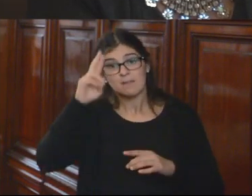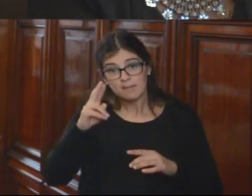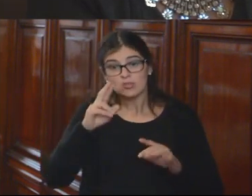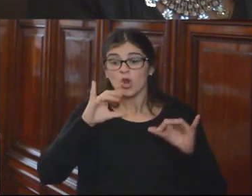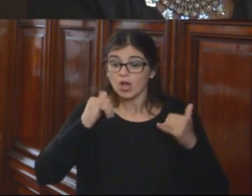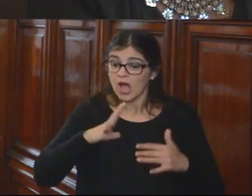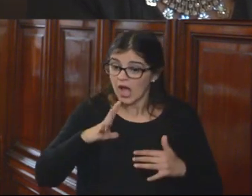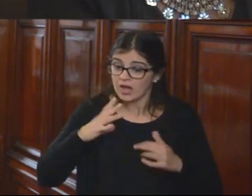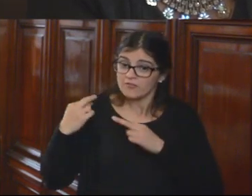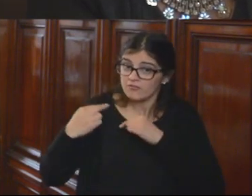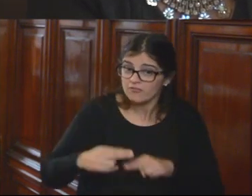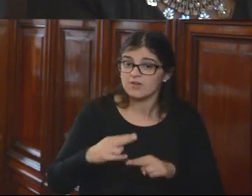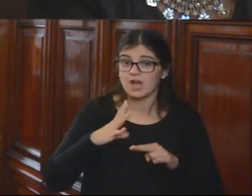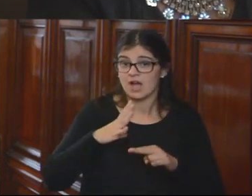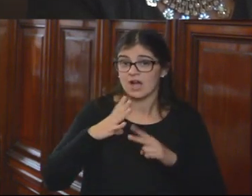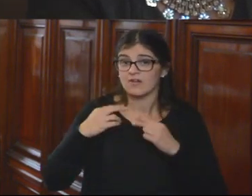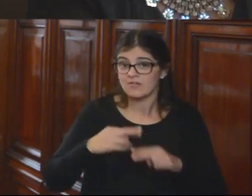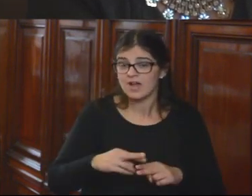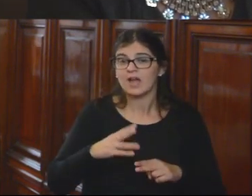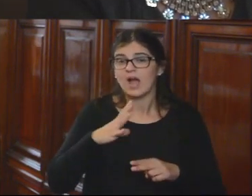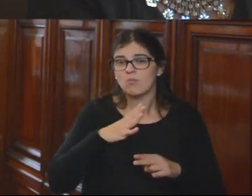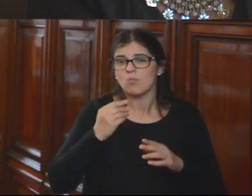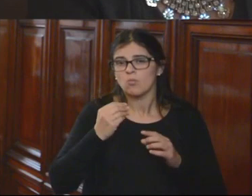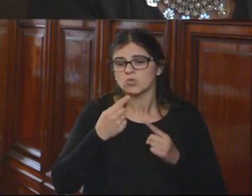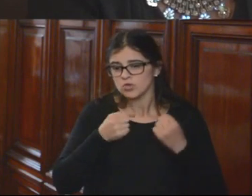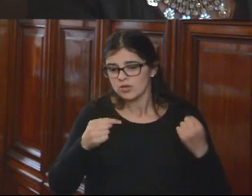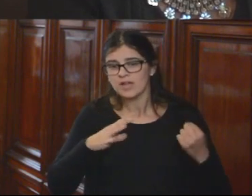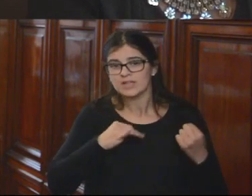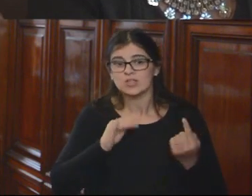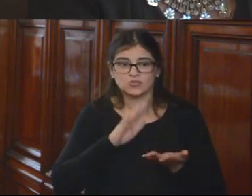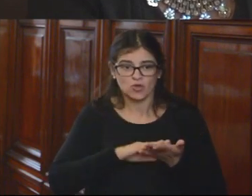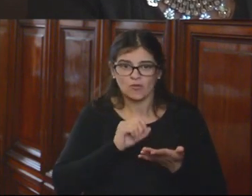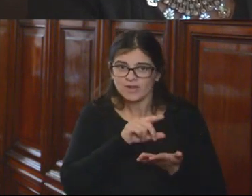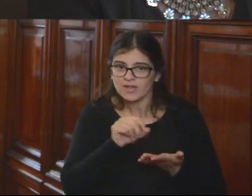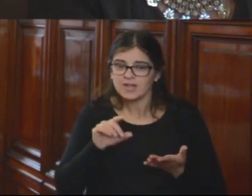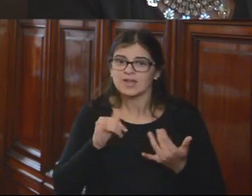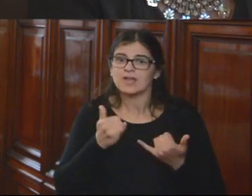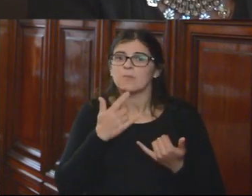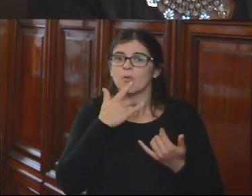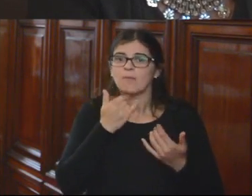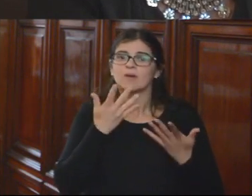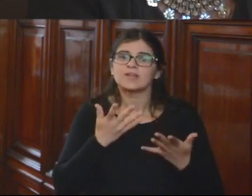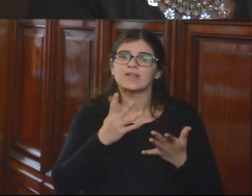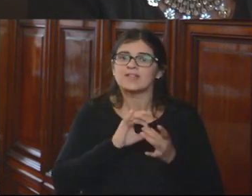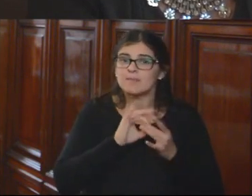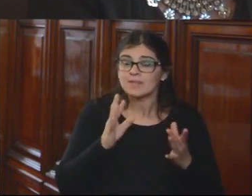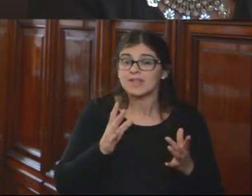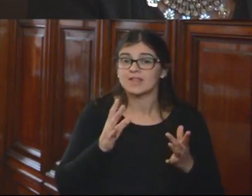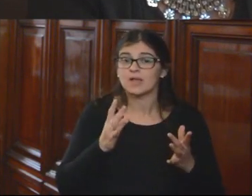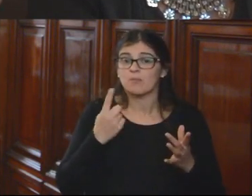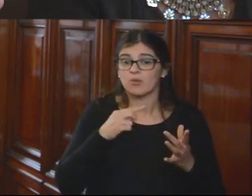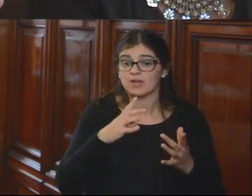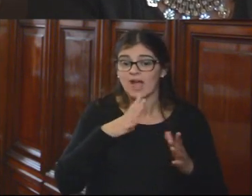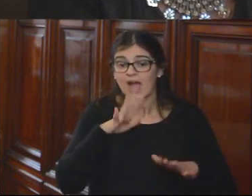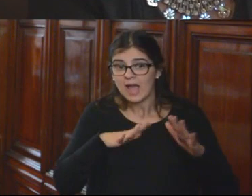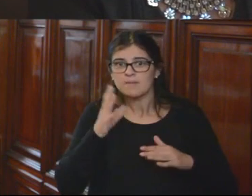que aún permanecen, toda vez que tienen la espada de Damocles colgando sobre ellos en caso de ser independientes, precisamente porque hay